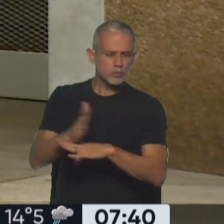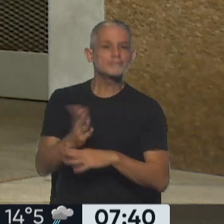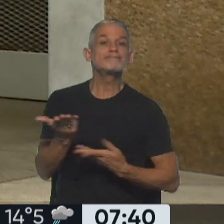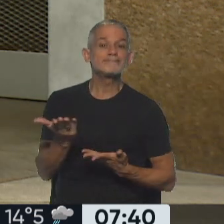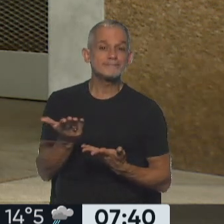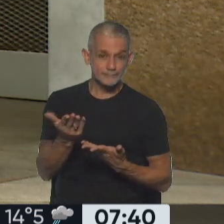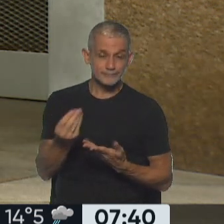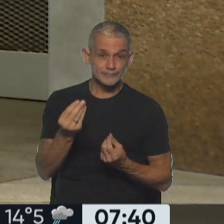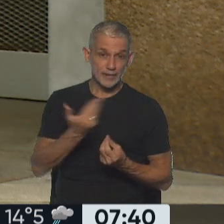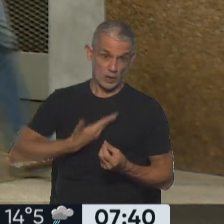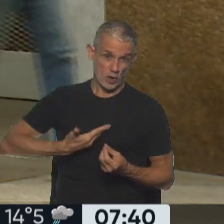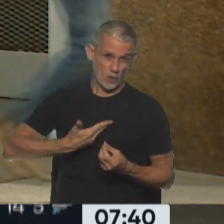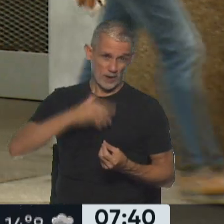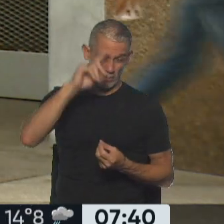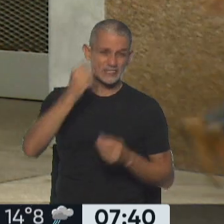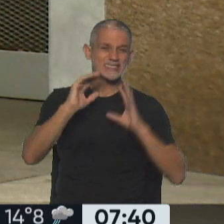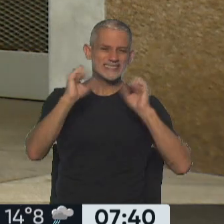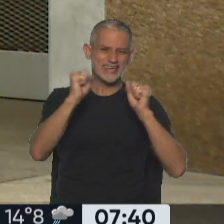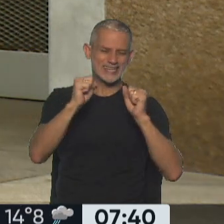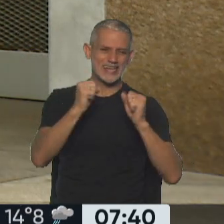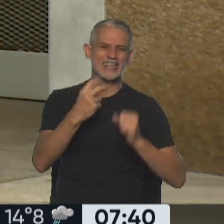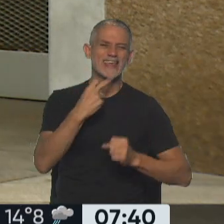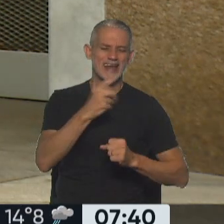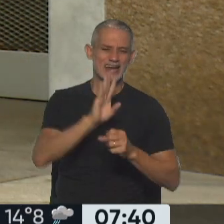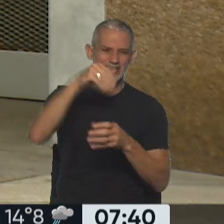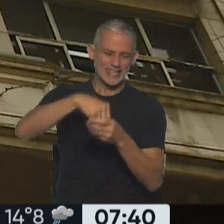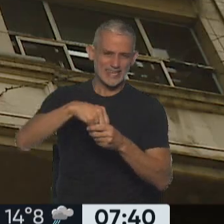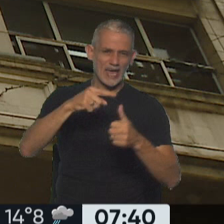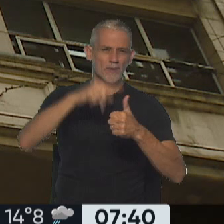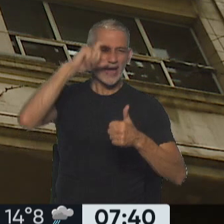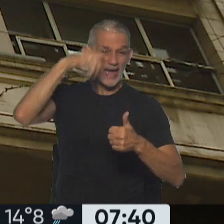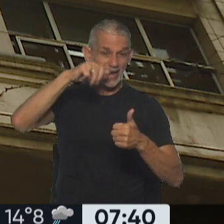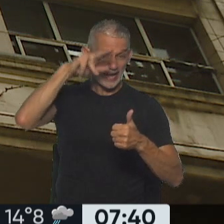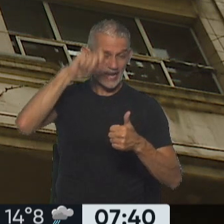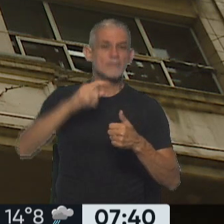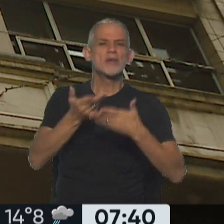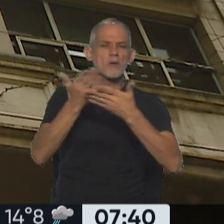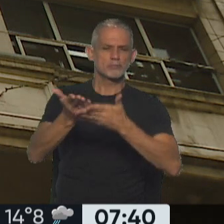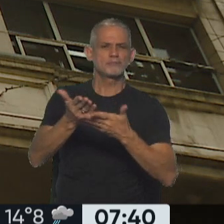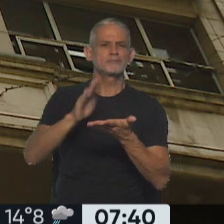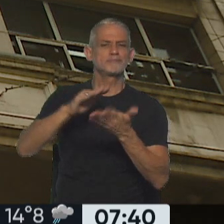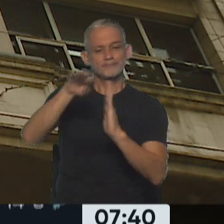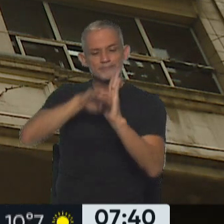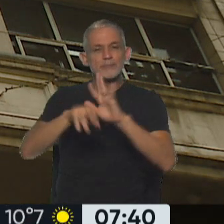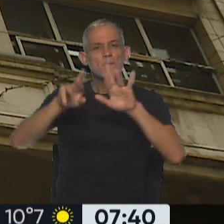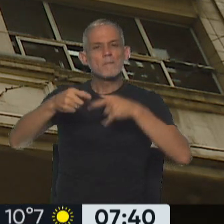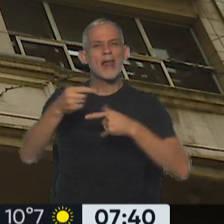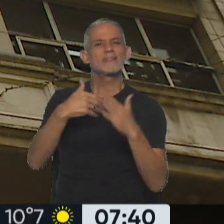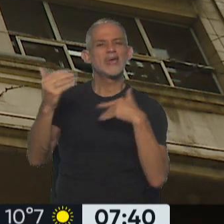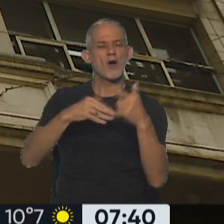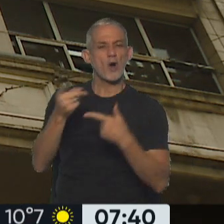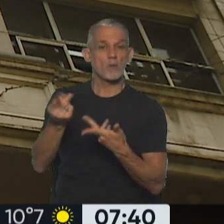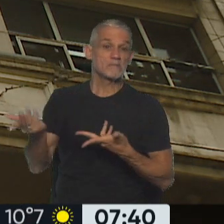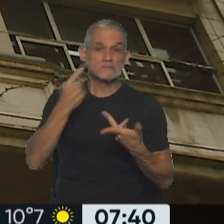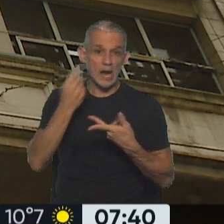intervención por parte de la Secretaría de Energía y del ENRE, finalmente se va a presentar un nuevo plan de obras.